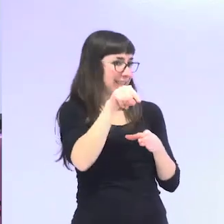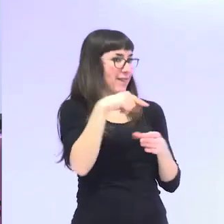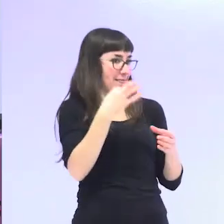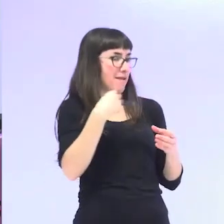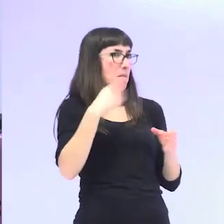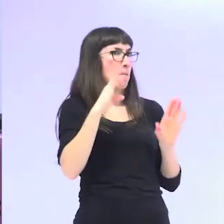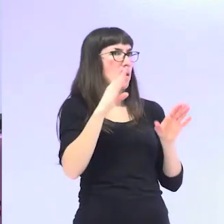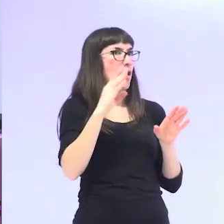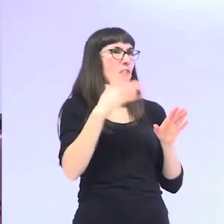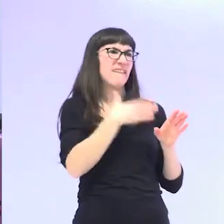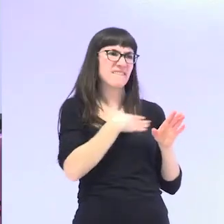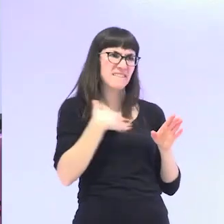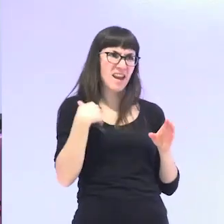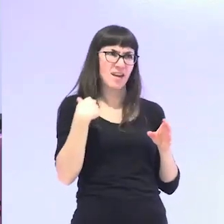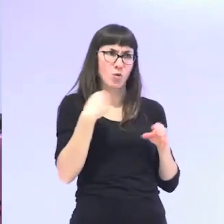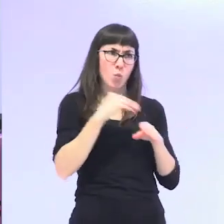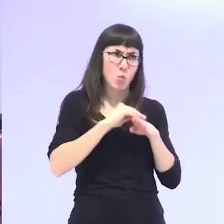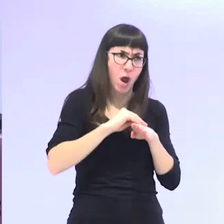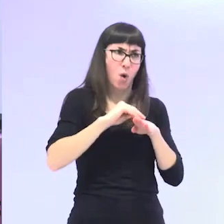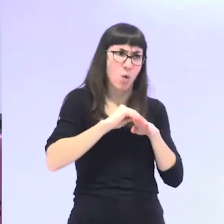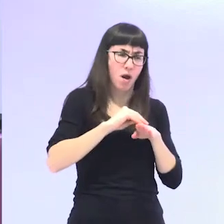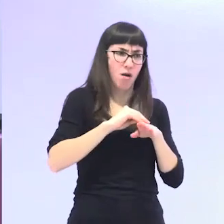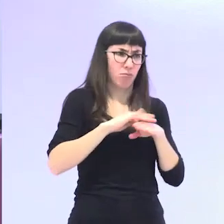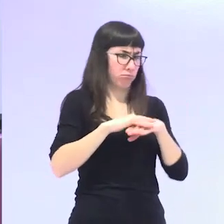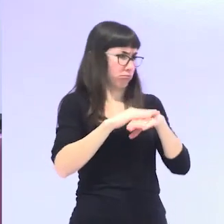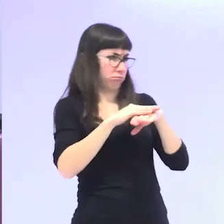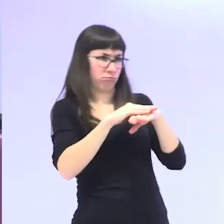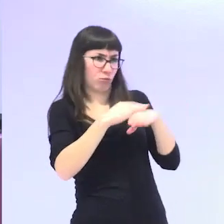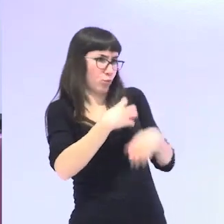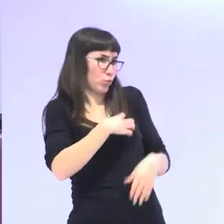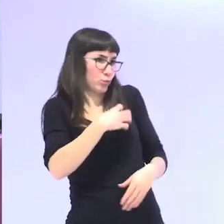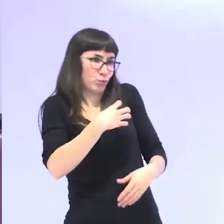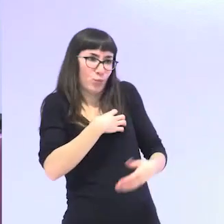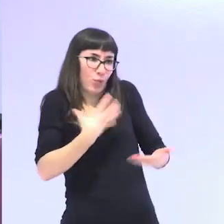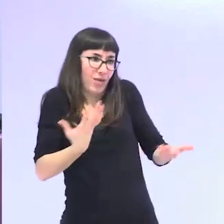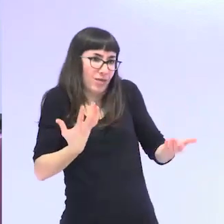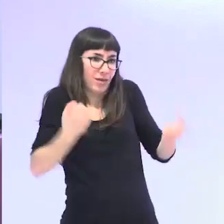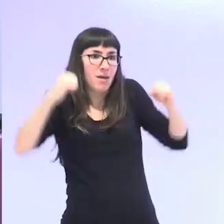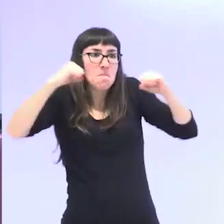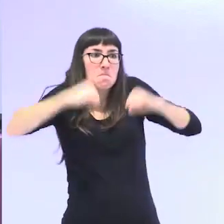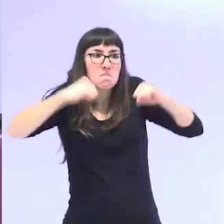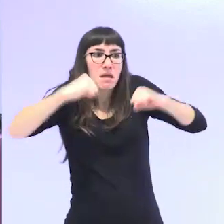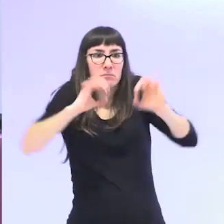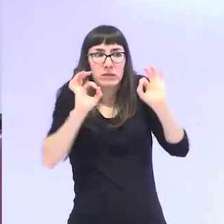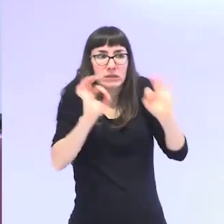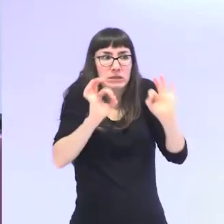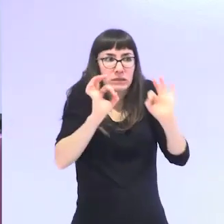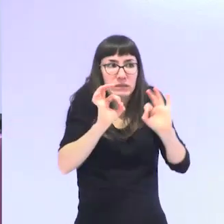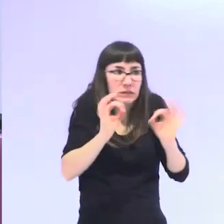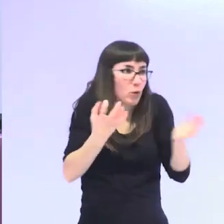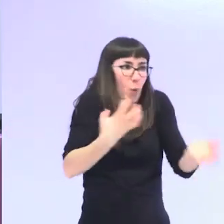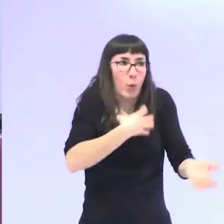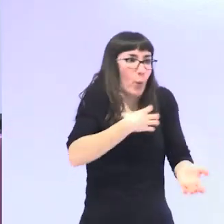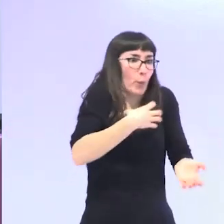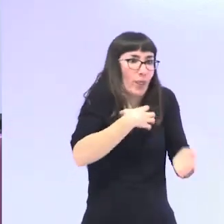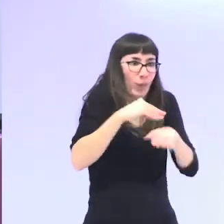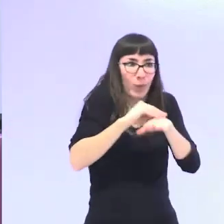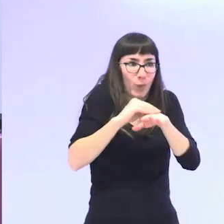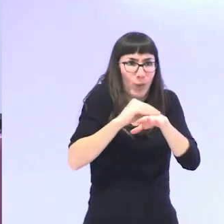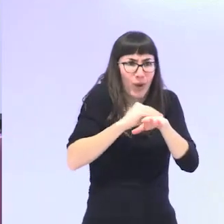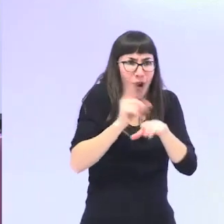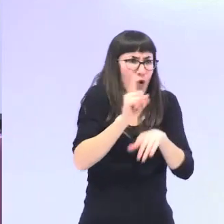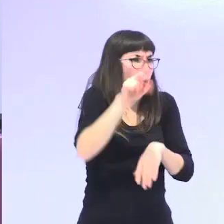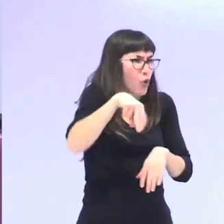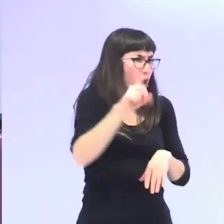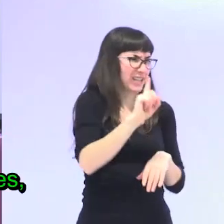sea curable porque el envejecimiento no es curable el envejecimiento lo que es es se puede tratar aquello que